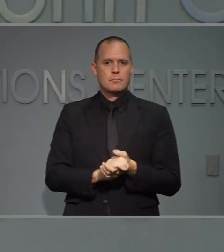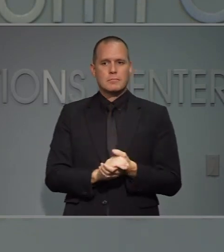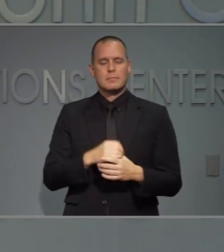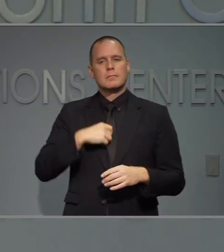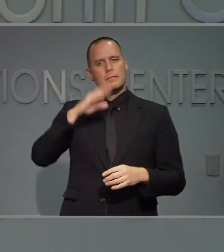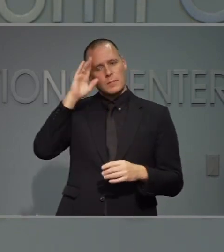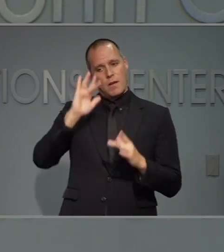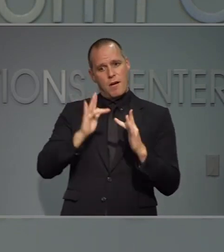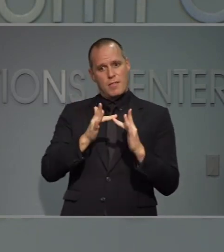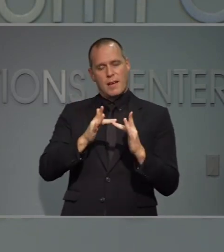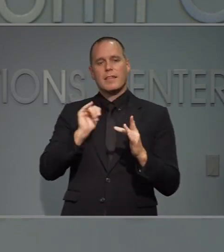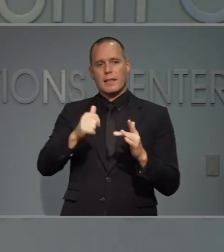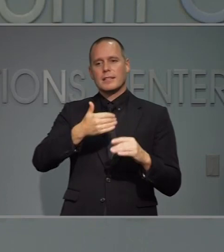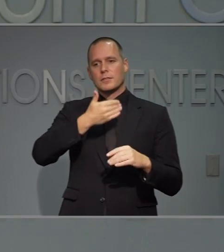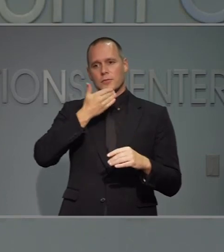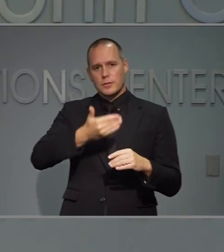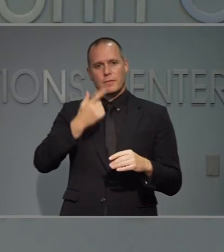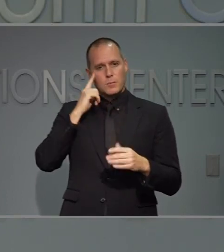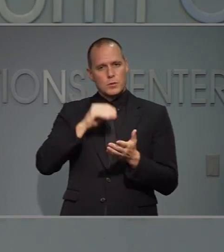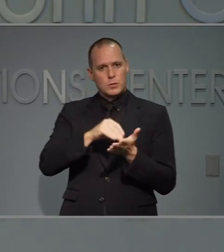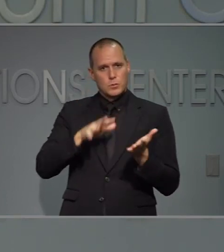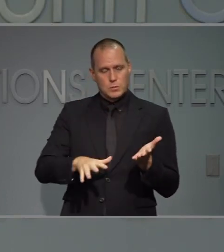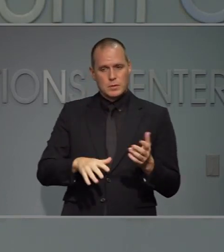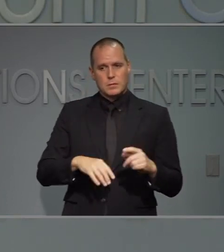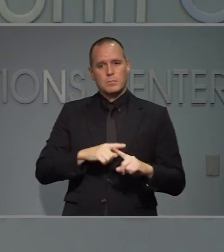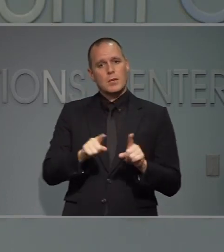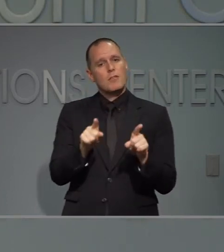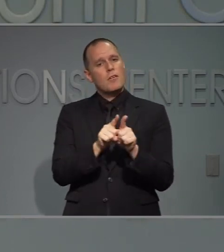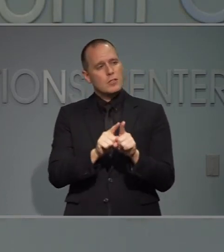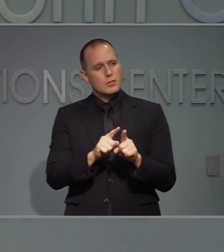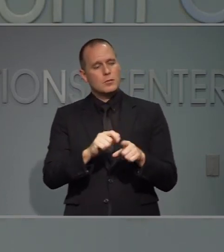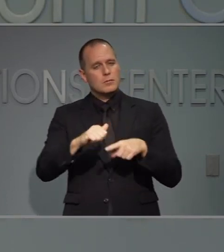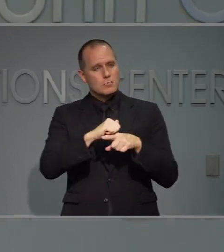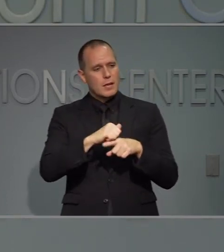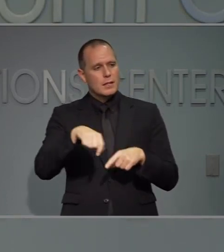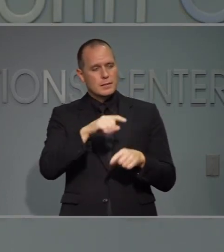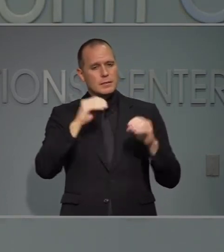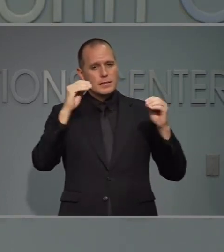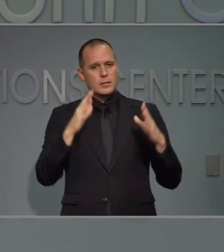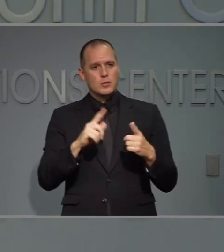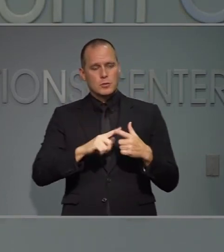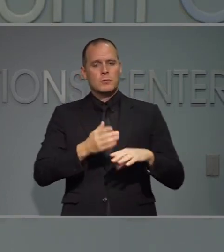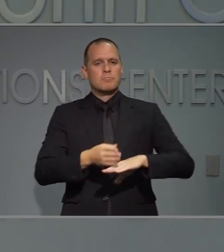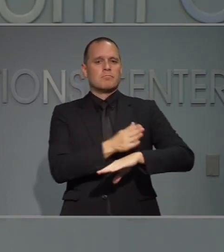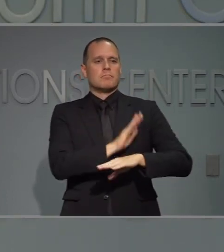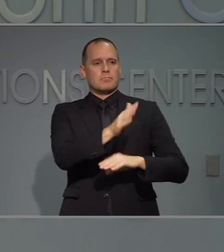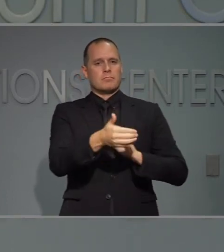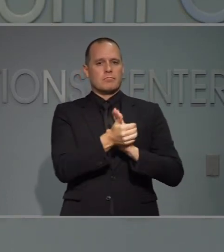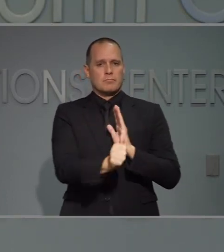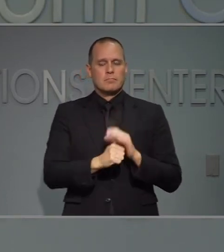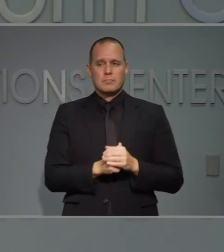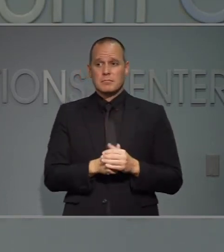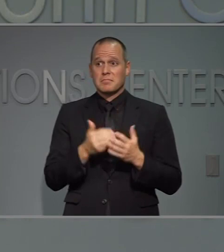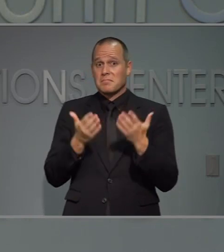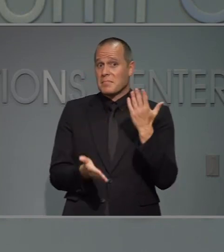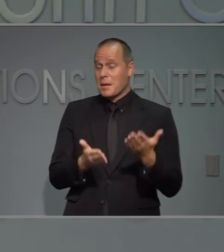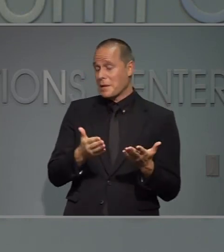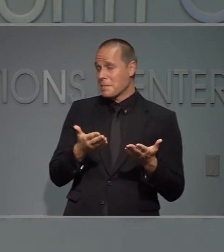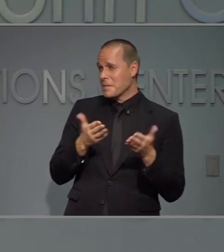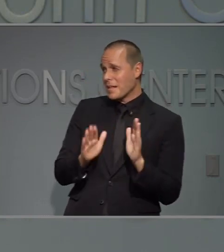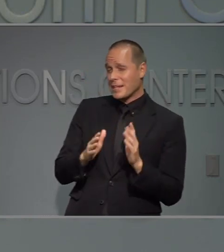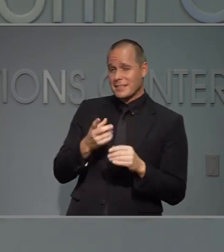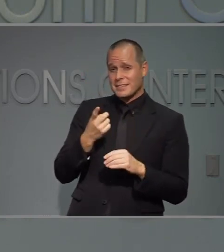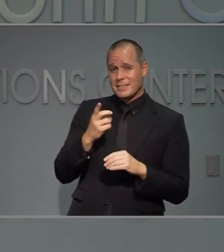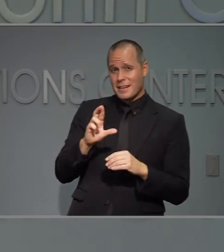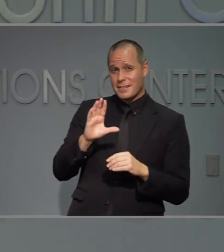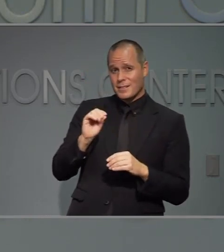la protección de los niños para que no se contagien de COVID diecinueve sino también para que aprendan mejor. Voy a permitir